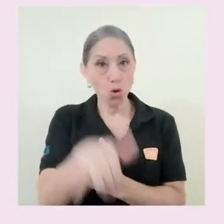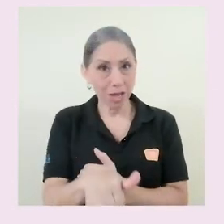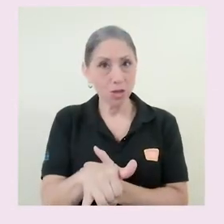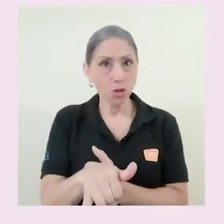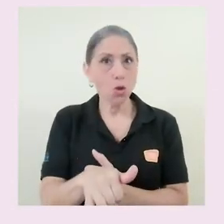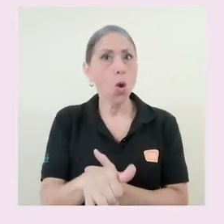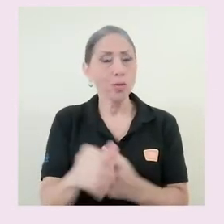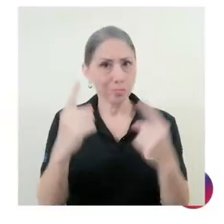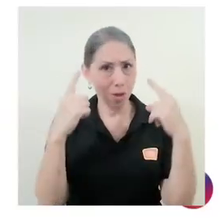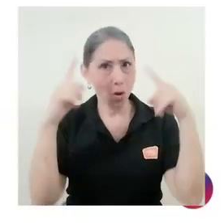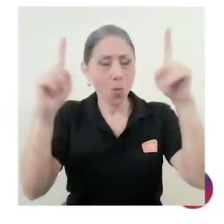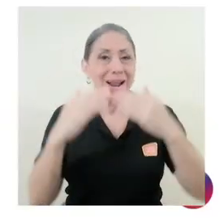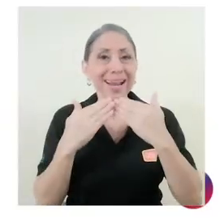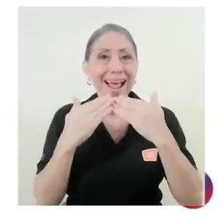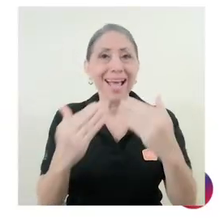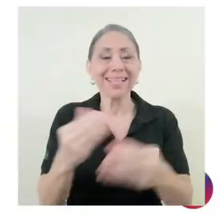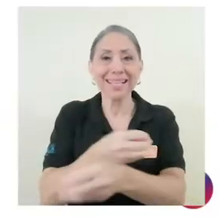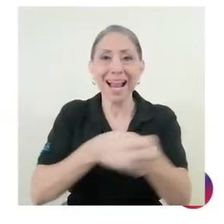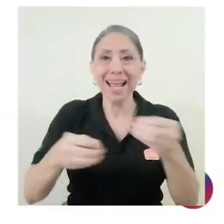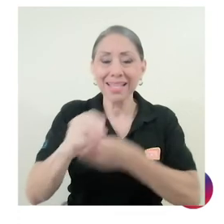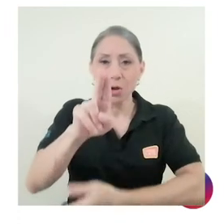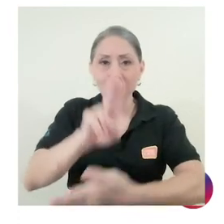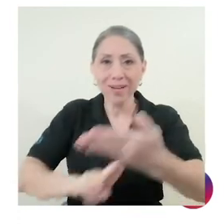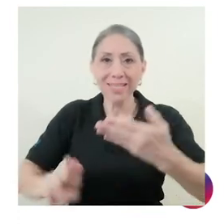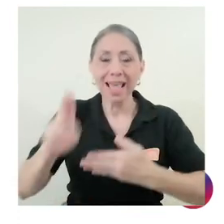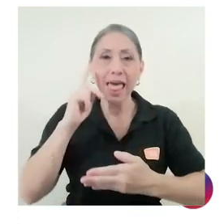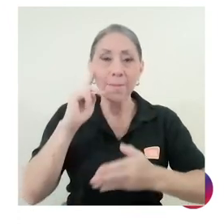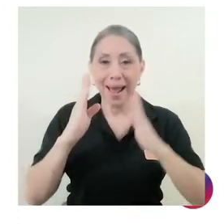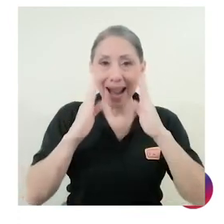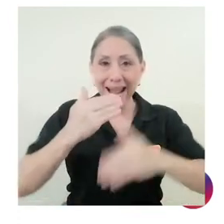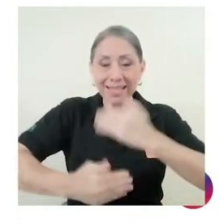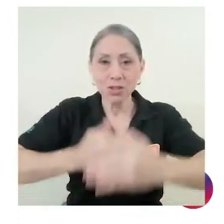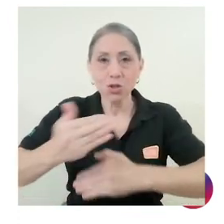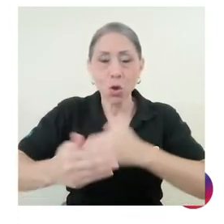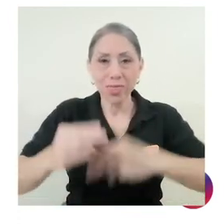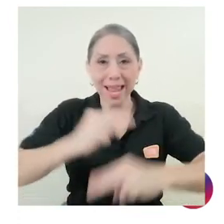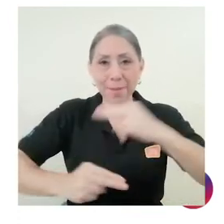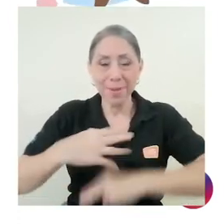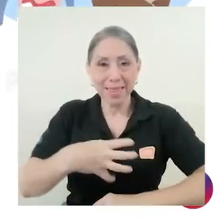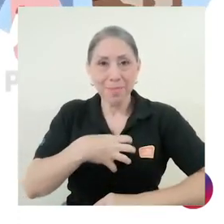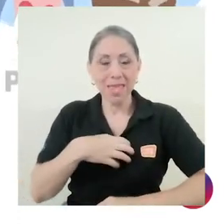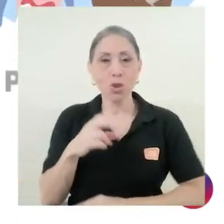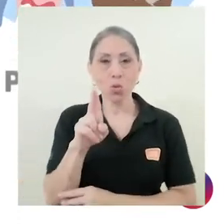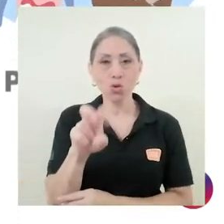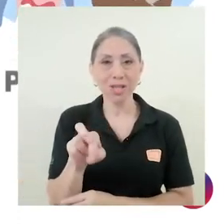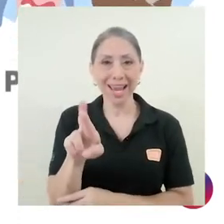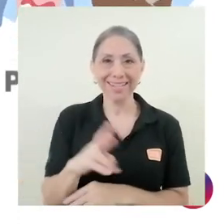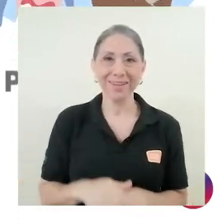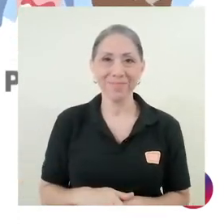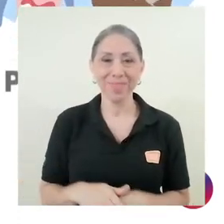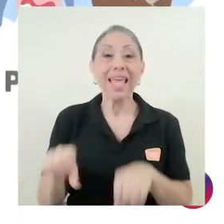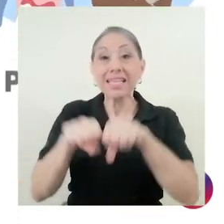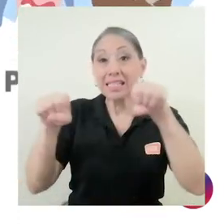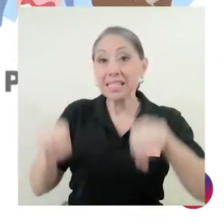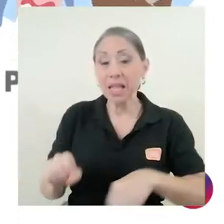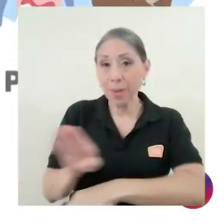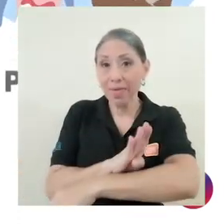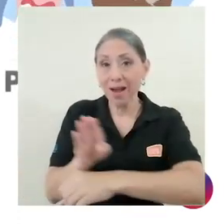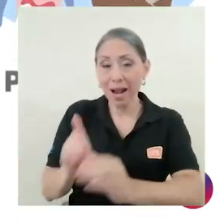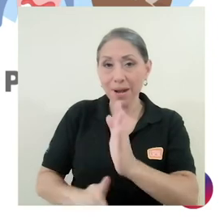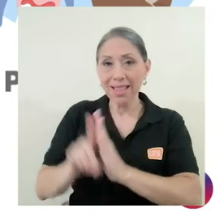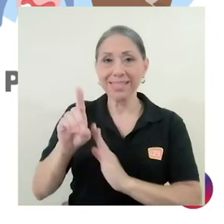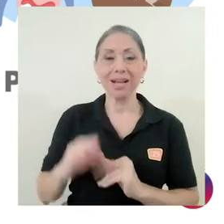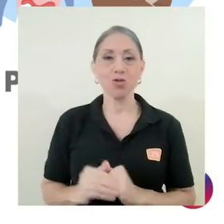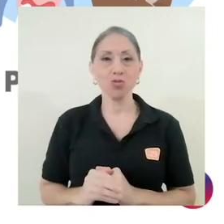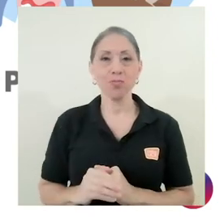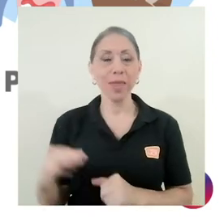es posible gracias a la Agencia Universitaria para la Gestión del Emprendimiento de la UCR, al Sistema de Banca para el Desarrollo,